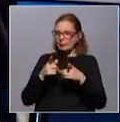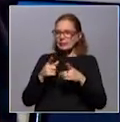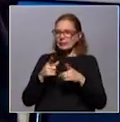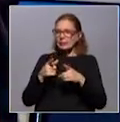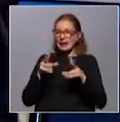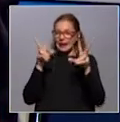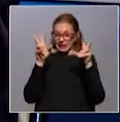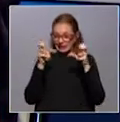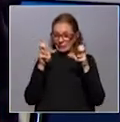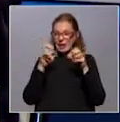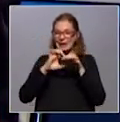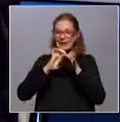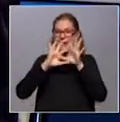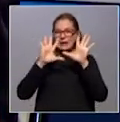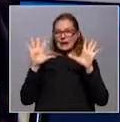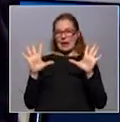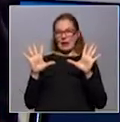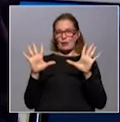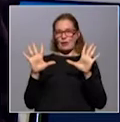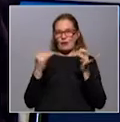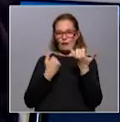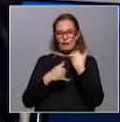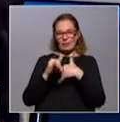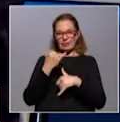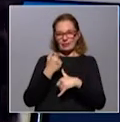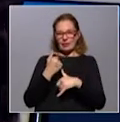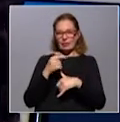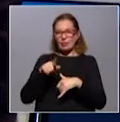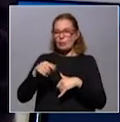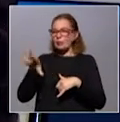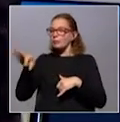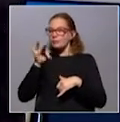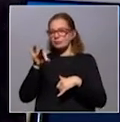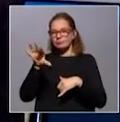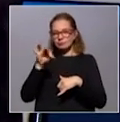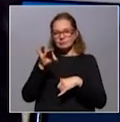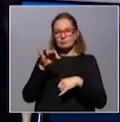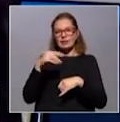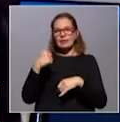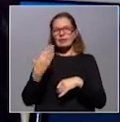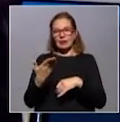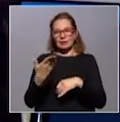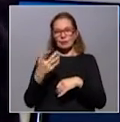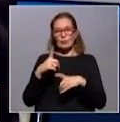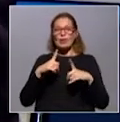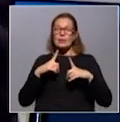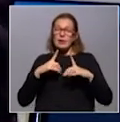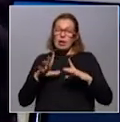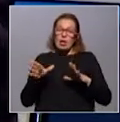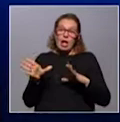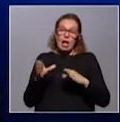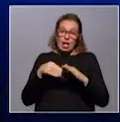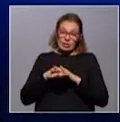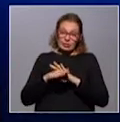transparencia de la información. Se transparenta oportunamente la información y obviamente saltan estos clústeres de casos que son, digamos, lo esperado dentro de esta